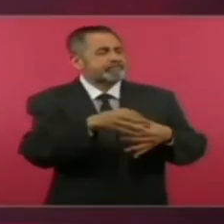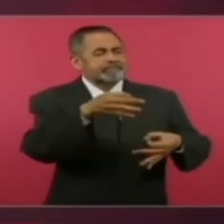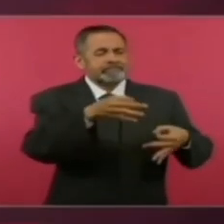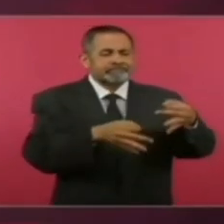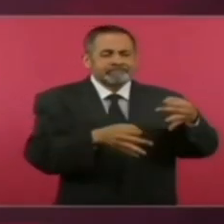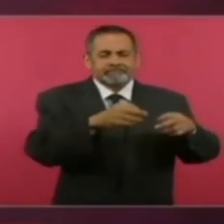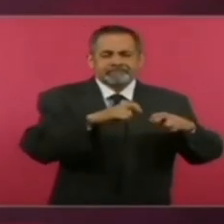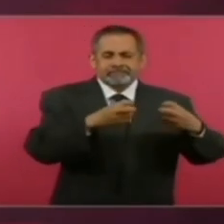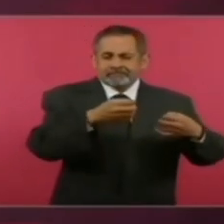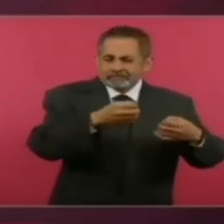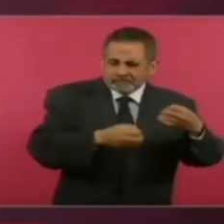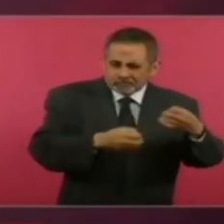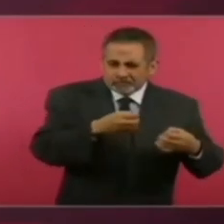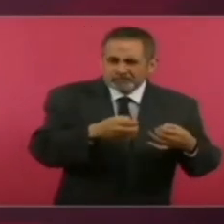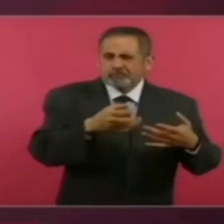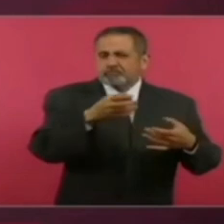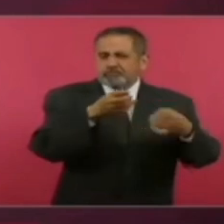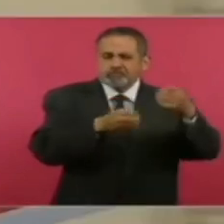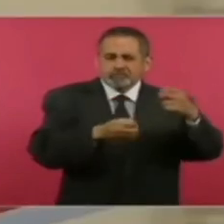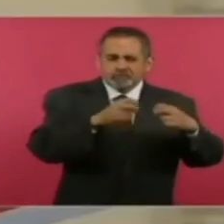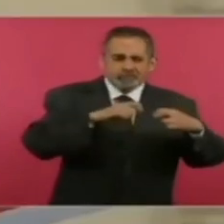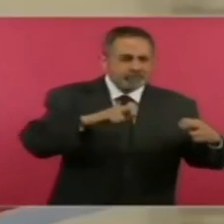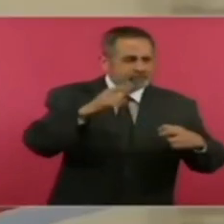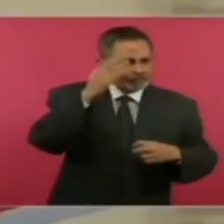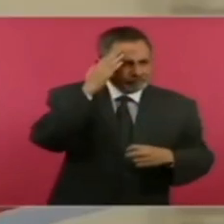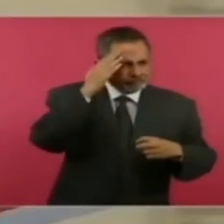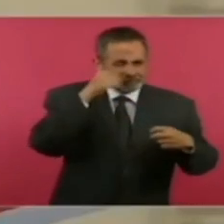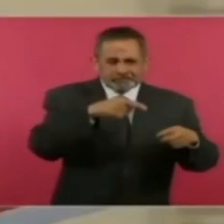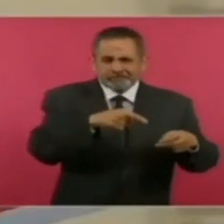juez un magistrado va